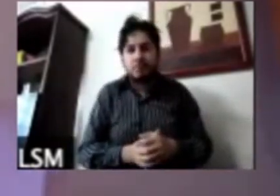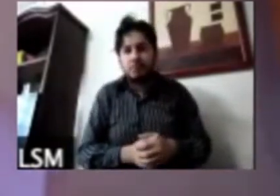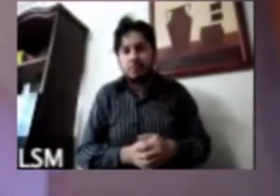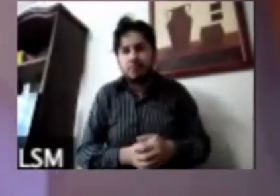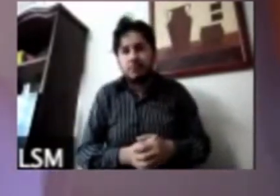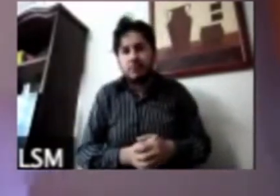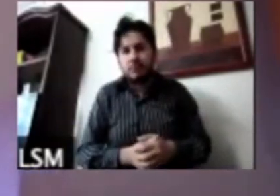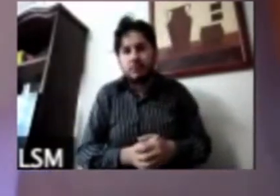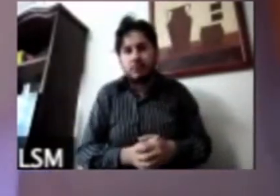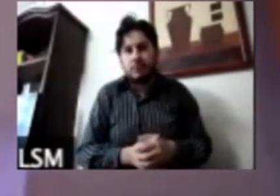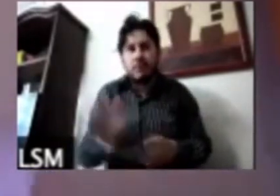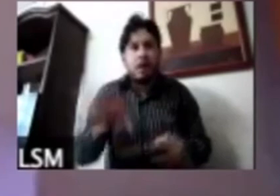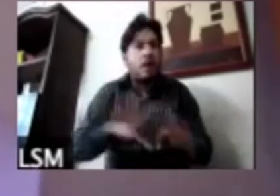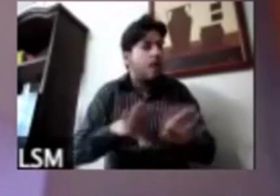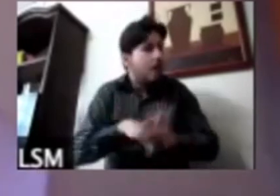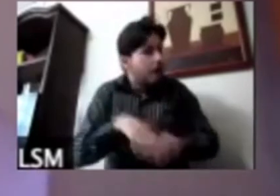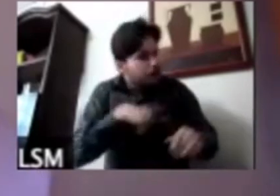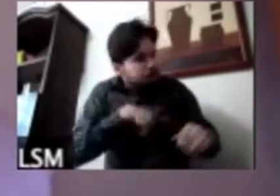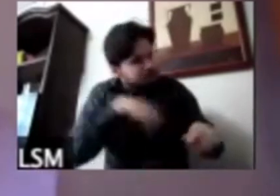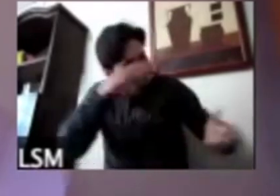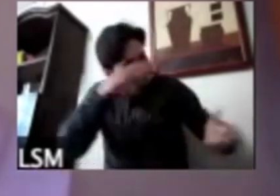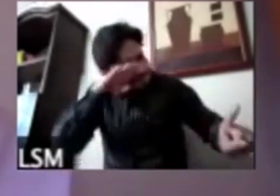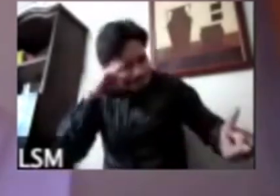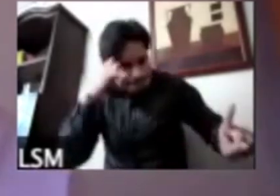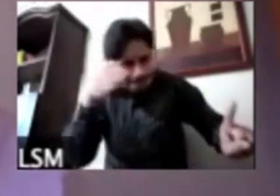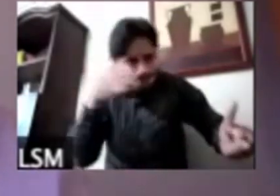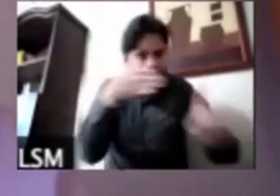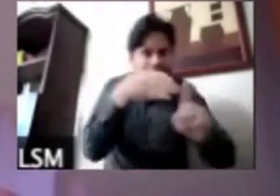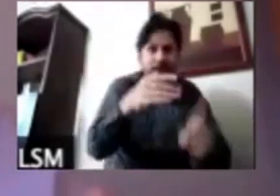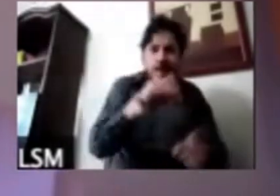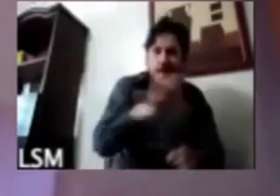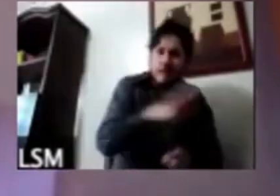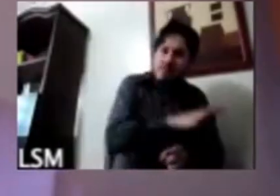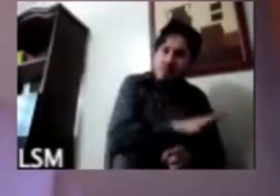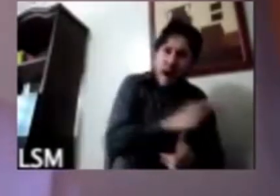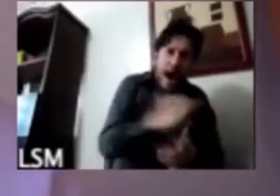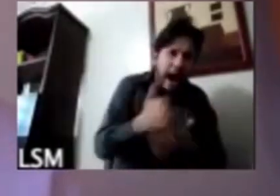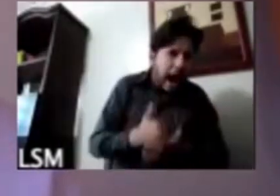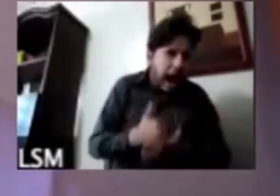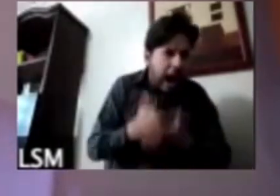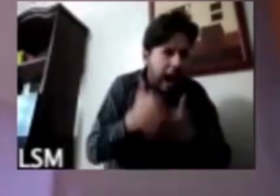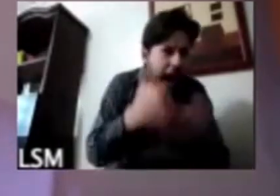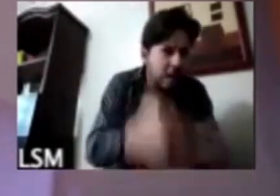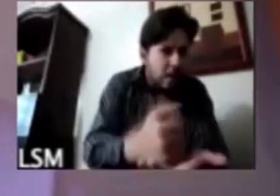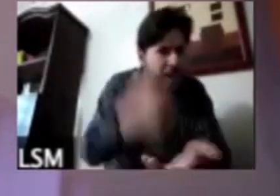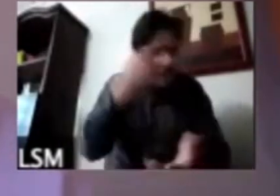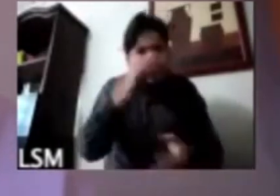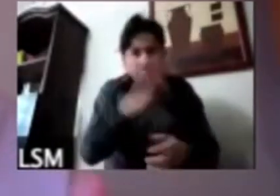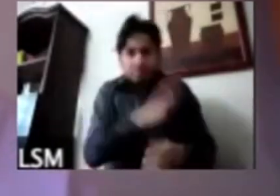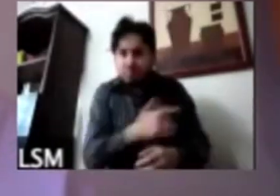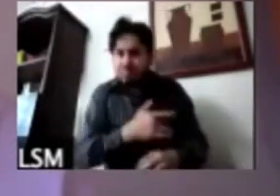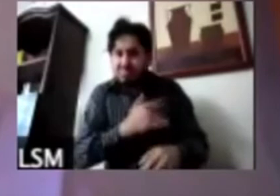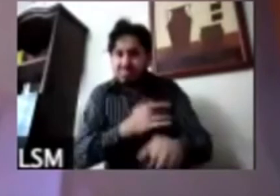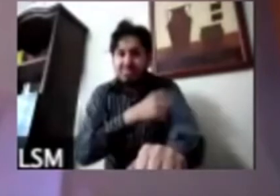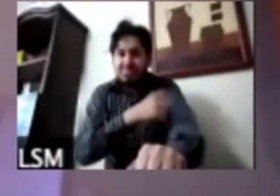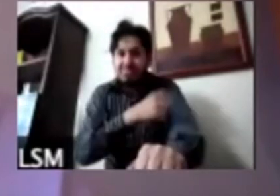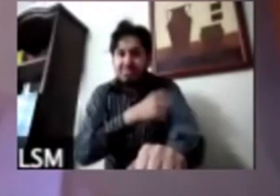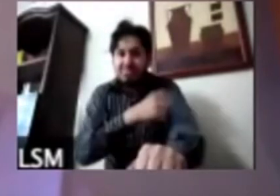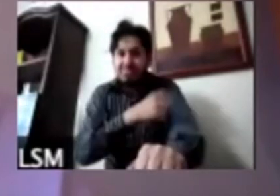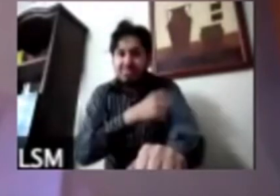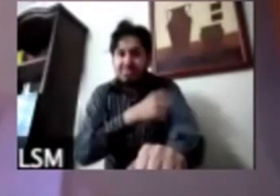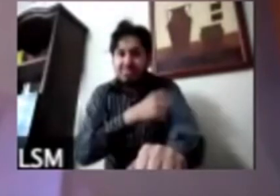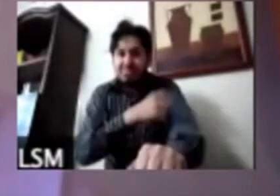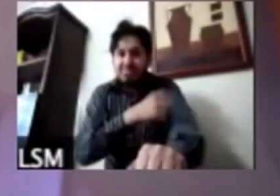perspectiva que puede ayudar a generar esta sensación de protección estamos